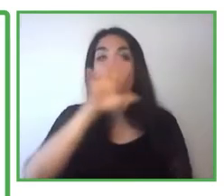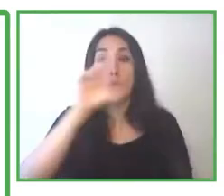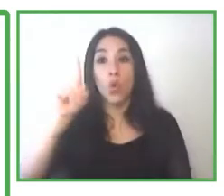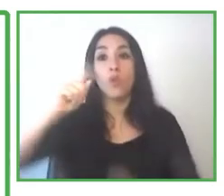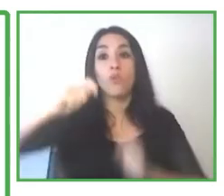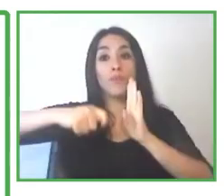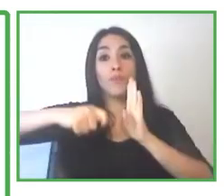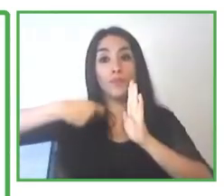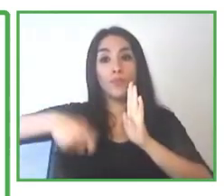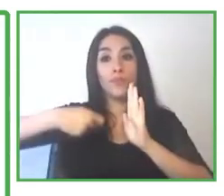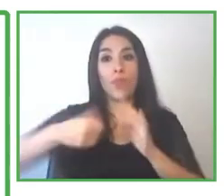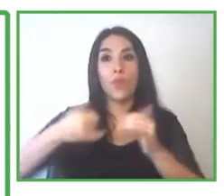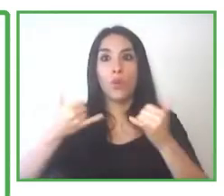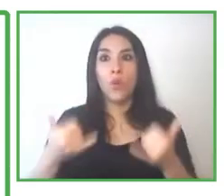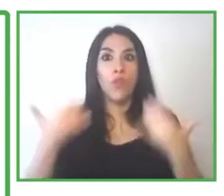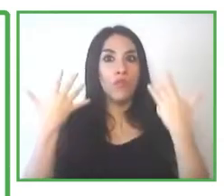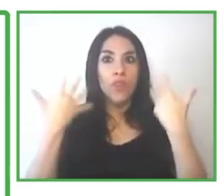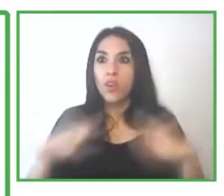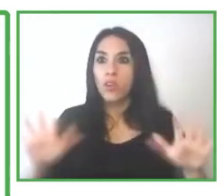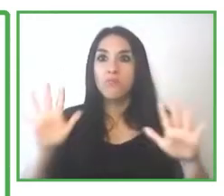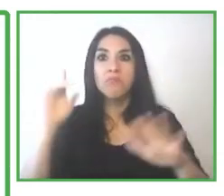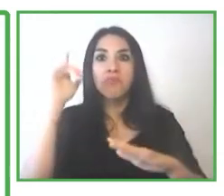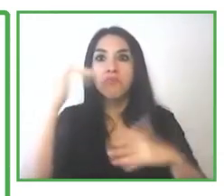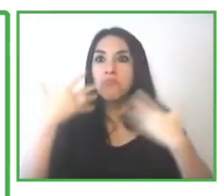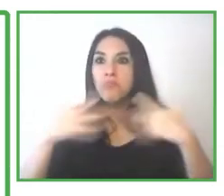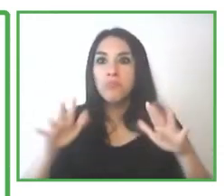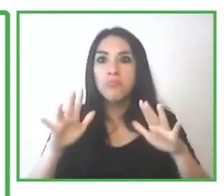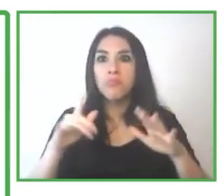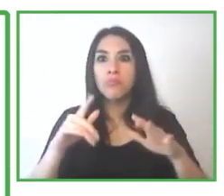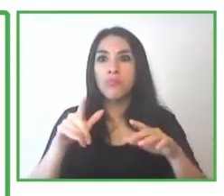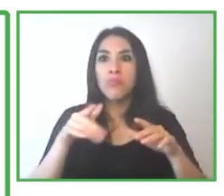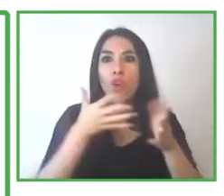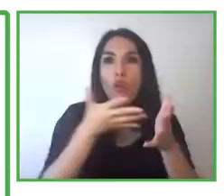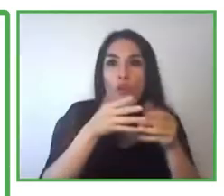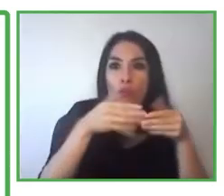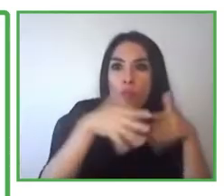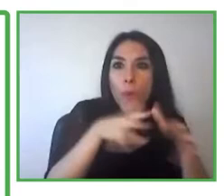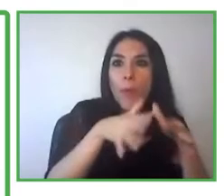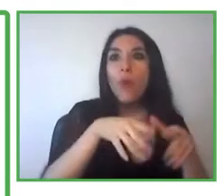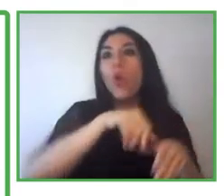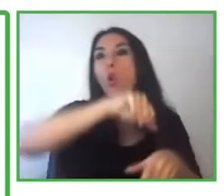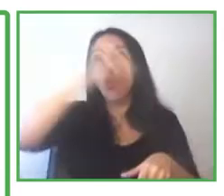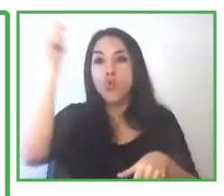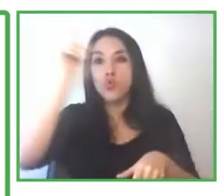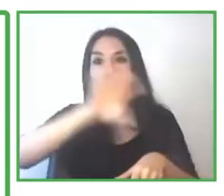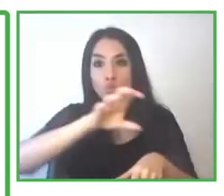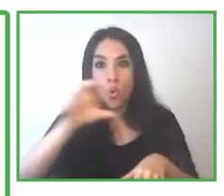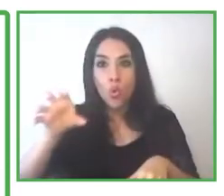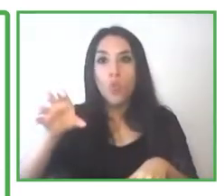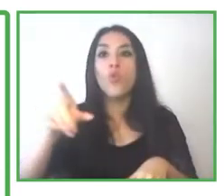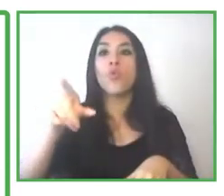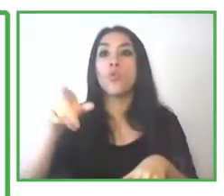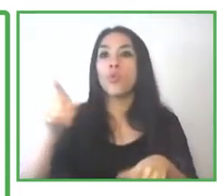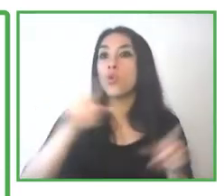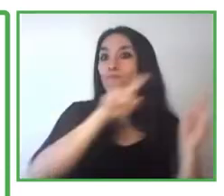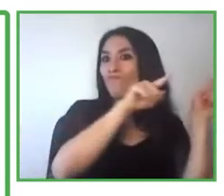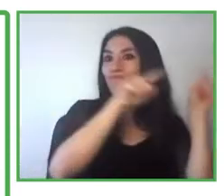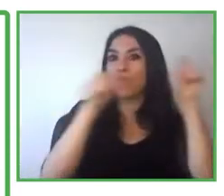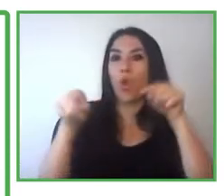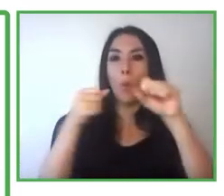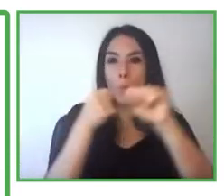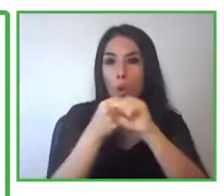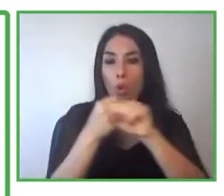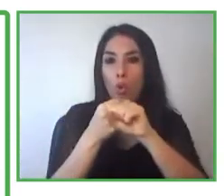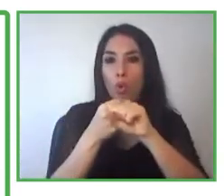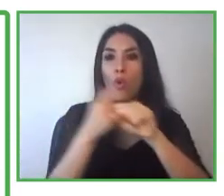comenzado la reaplicación en otros países, gracias al apoyo de muchas organizaciones como ustedes, quienes están escuchando